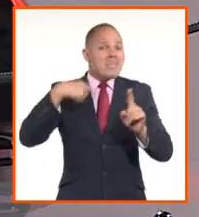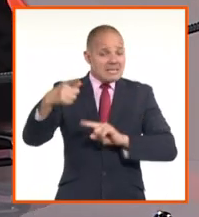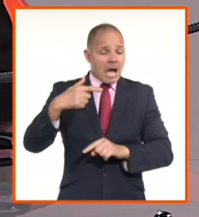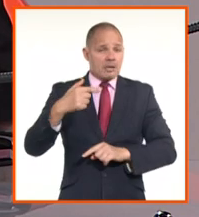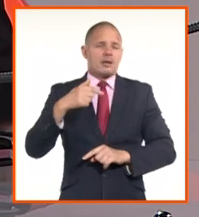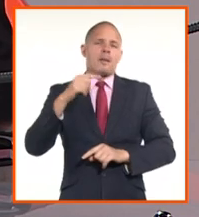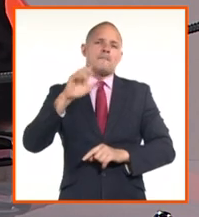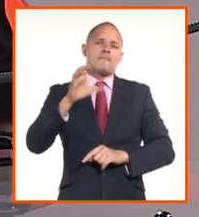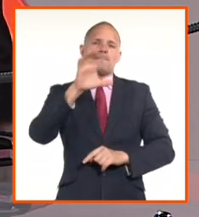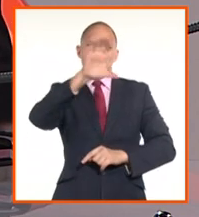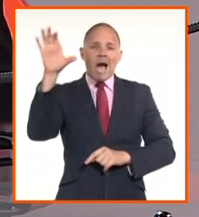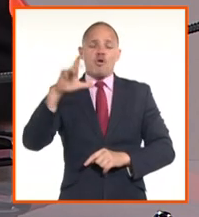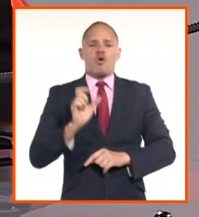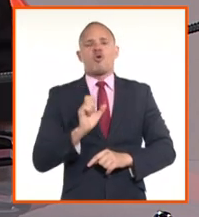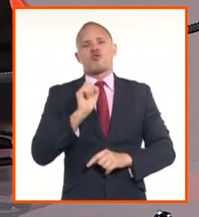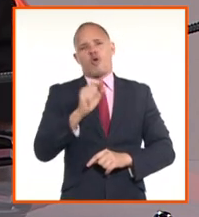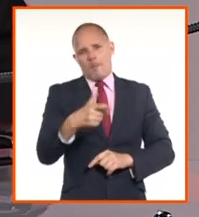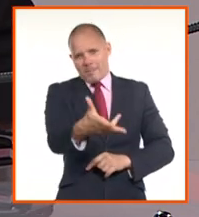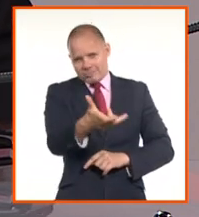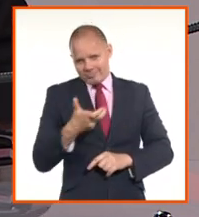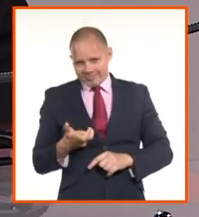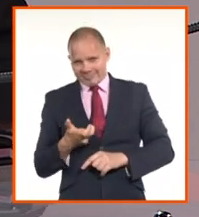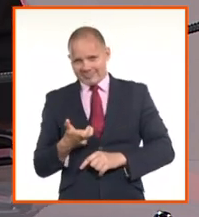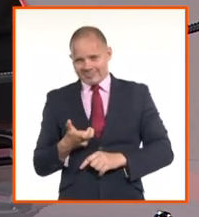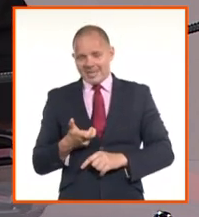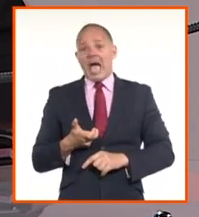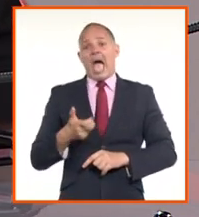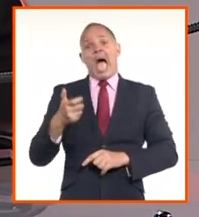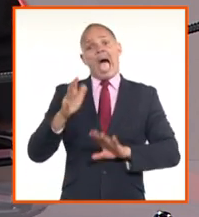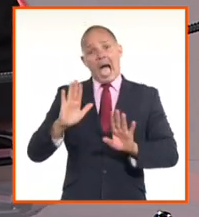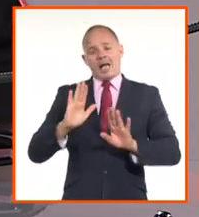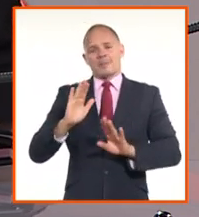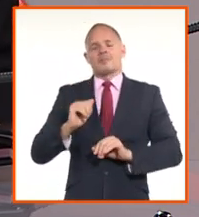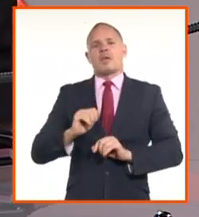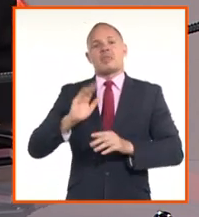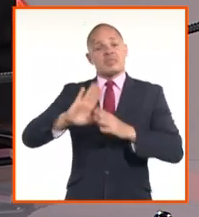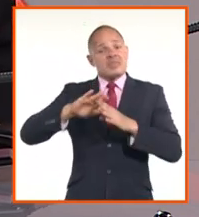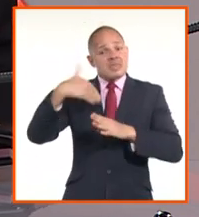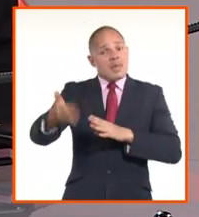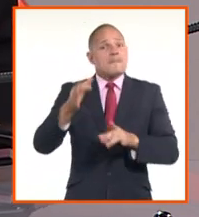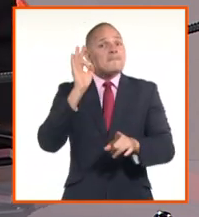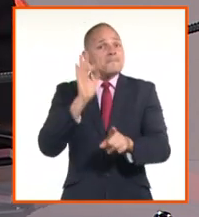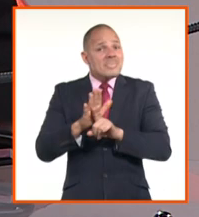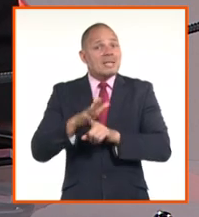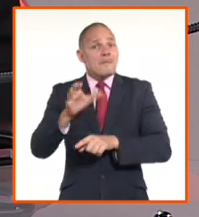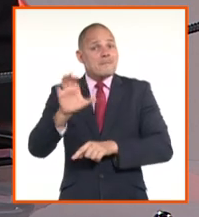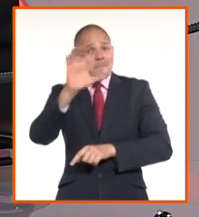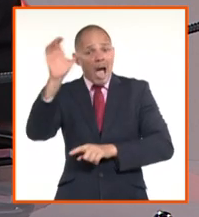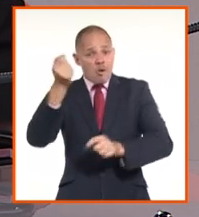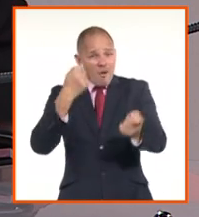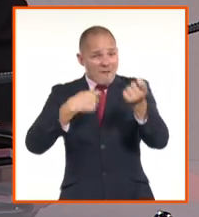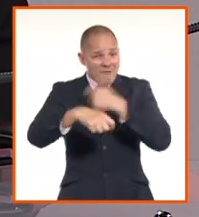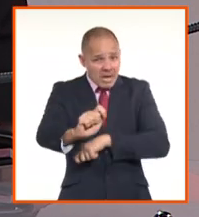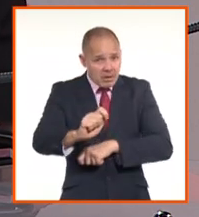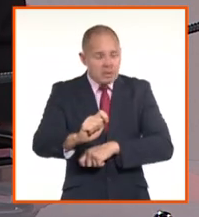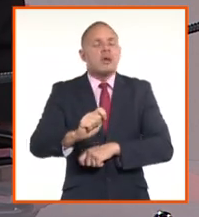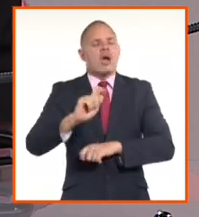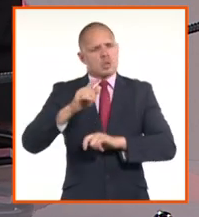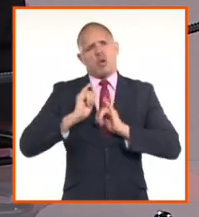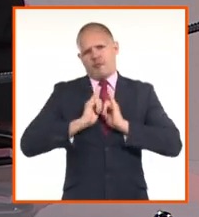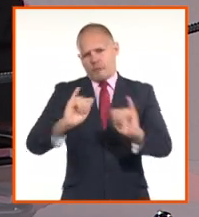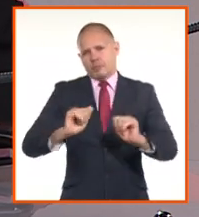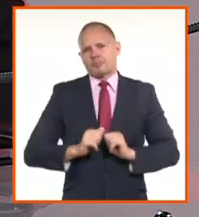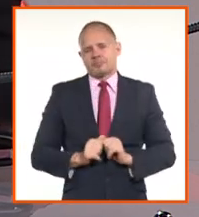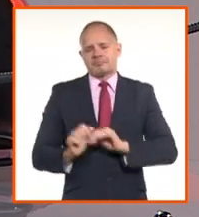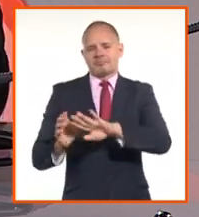nuestro equipo de trabajo en Cuba Debate está haciendo un resumen de esta mesa redonda y imagino que en unos minutos por ahí tendrán